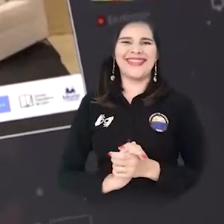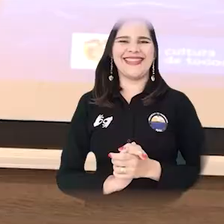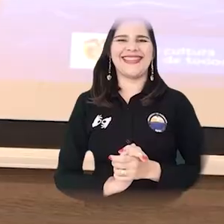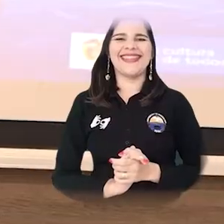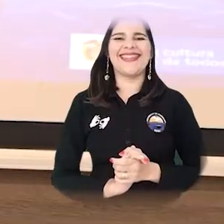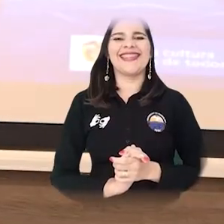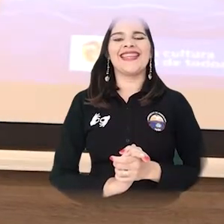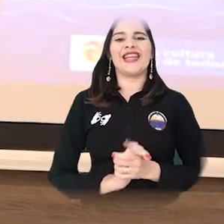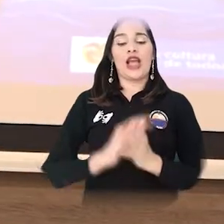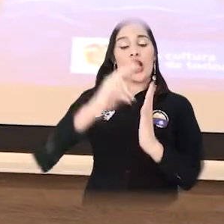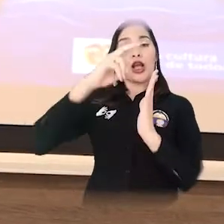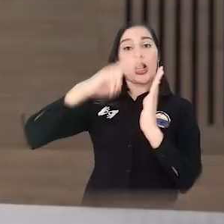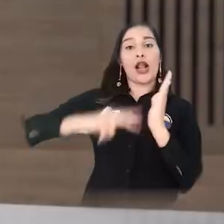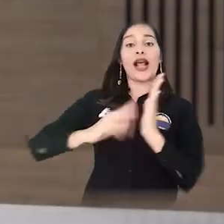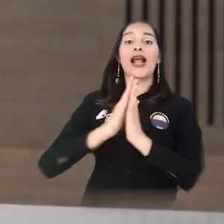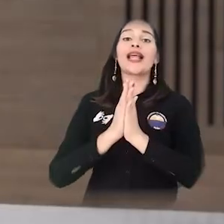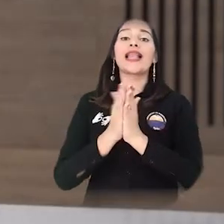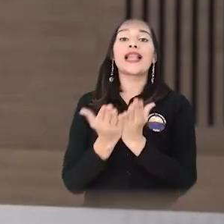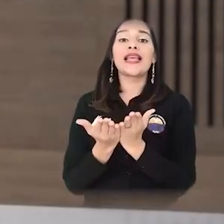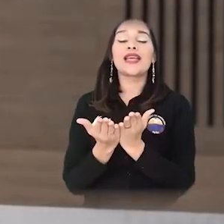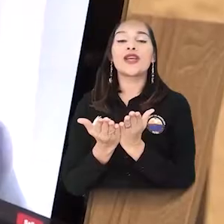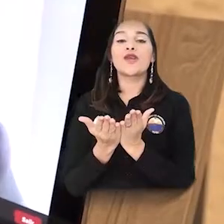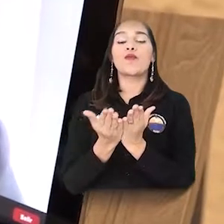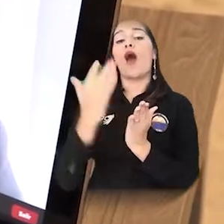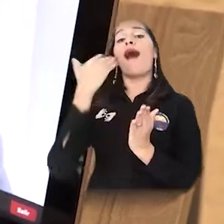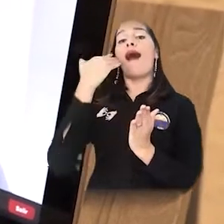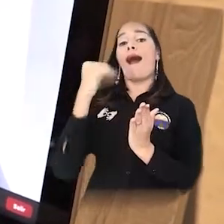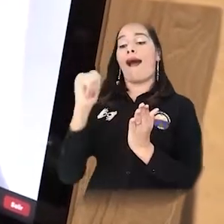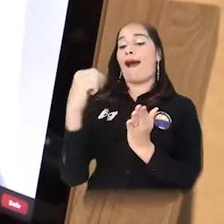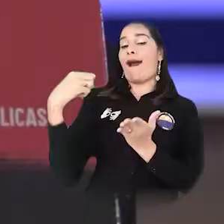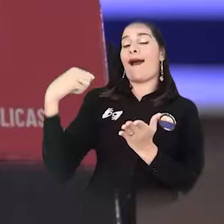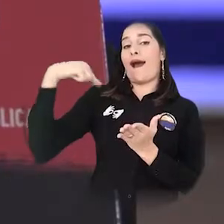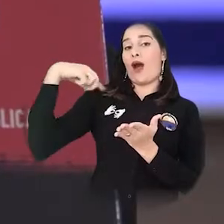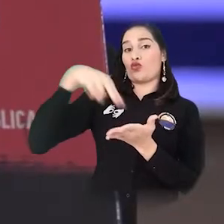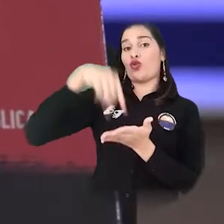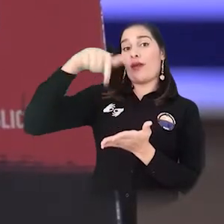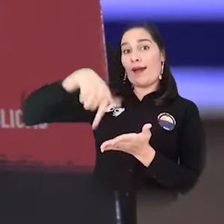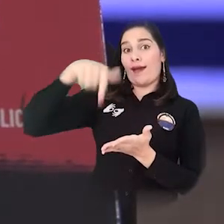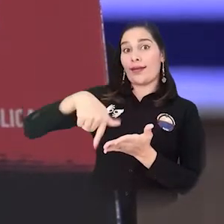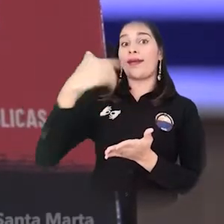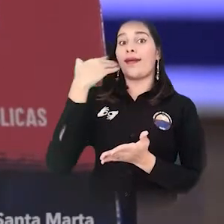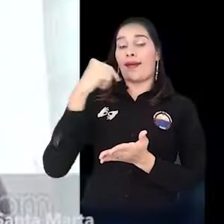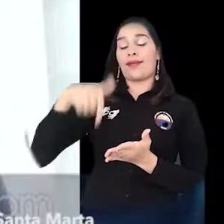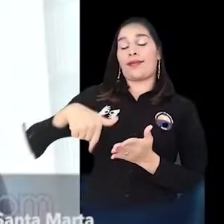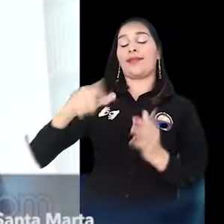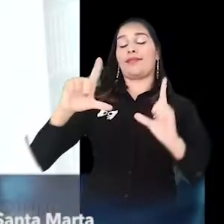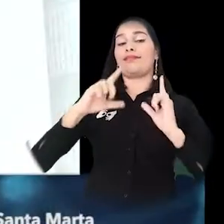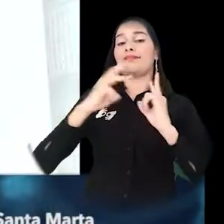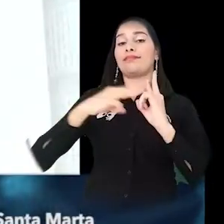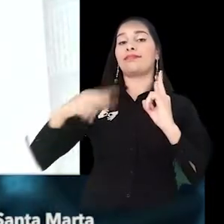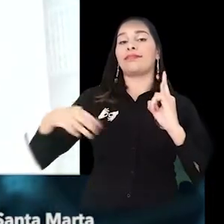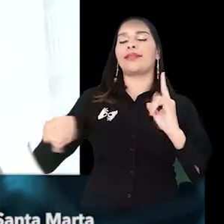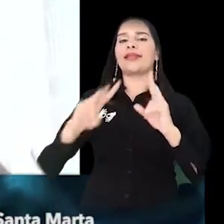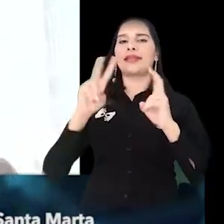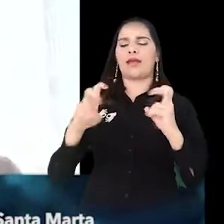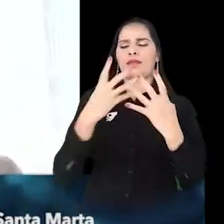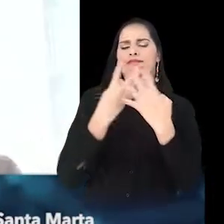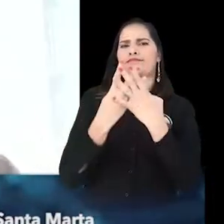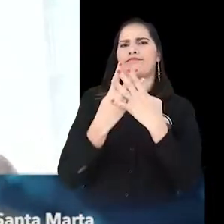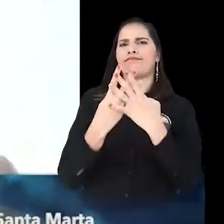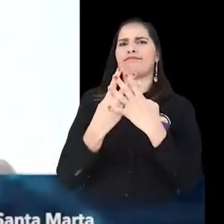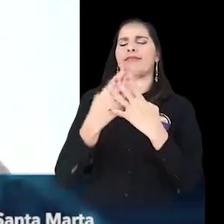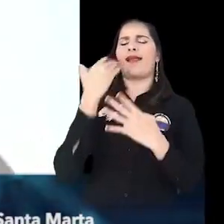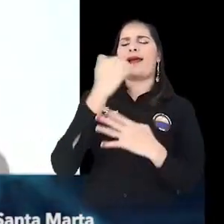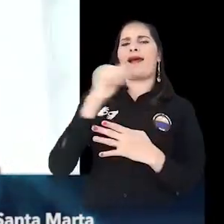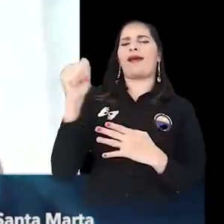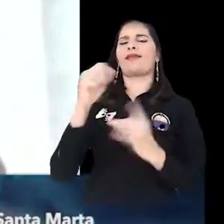ya. El lanzamiento de un libro, de una egresada nuestra, una etnografía sobre las reclusas de Santa Marta. Yo como académica aporto